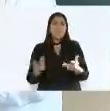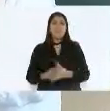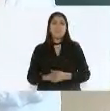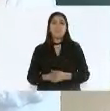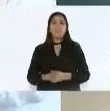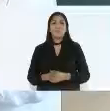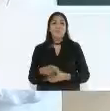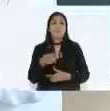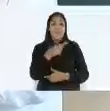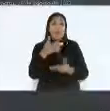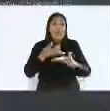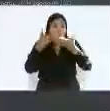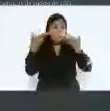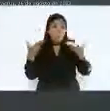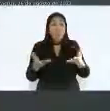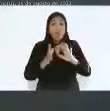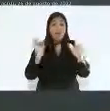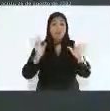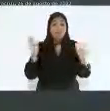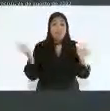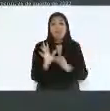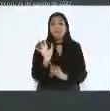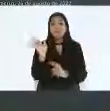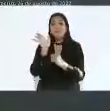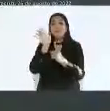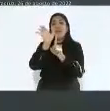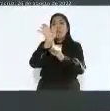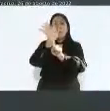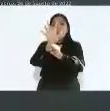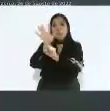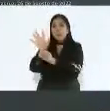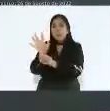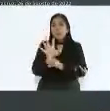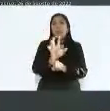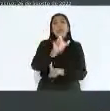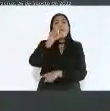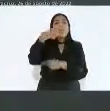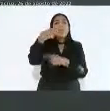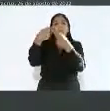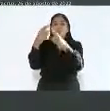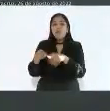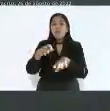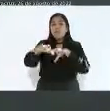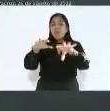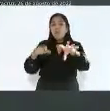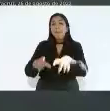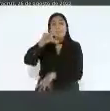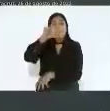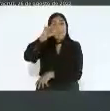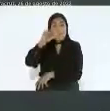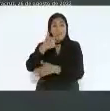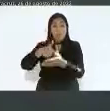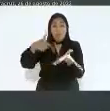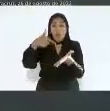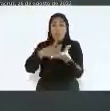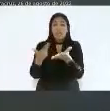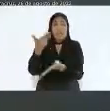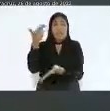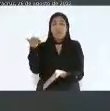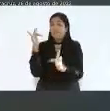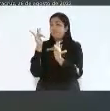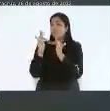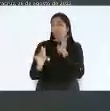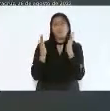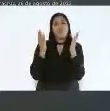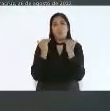telefonía celular al menos 20 puntos que estaban totalmente incomunicados, 50 localidades